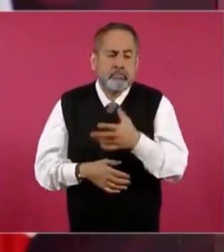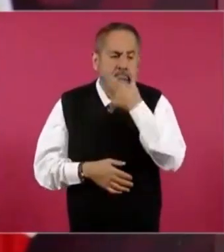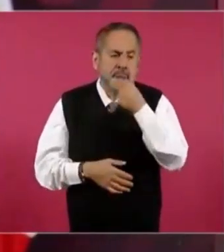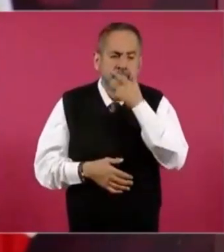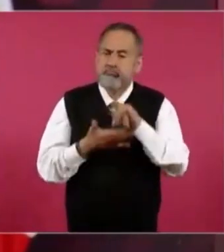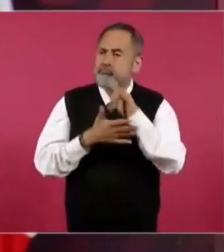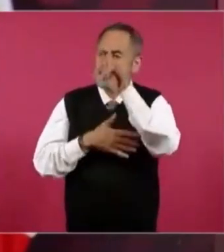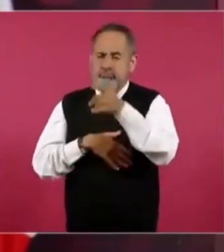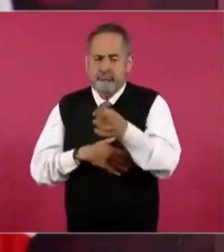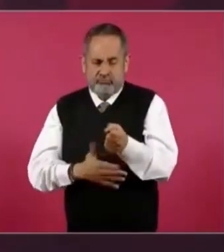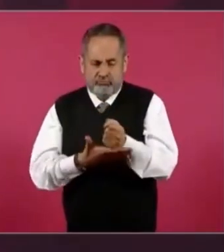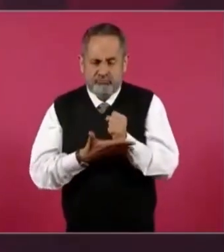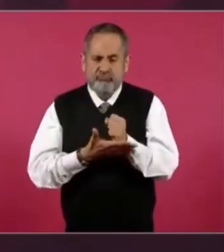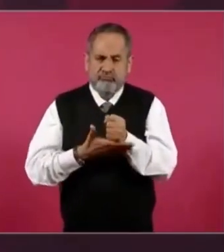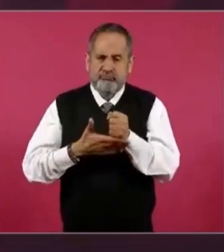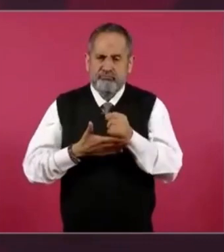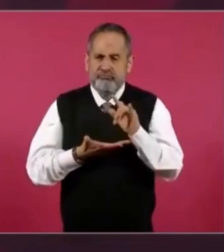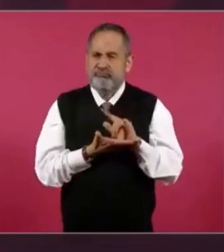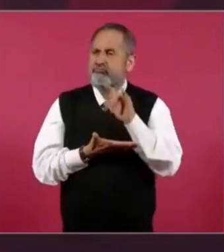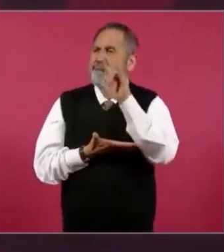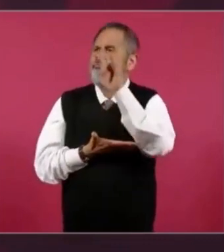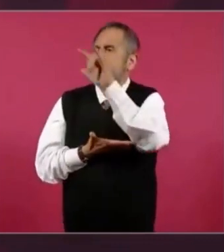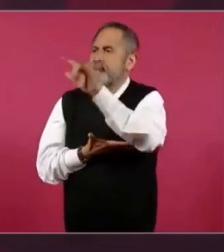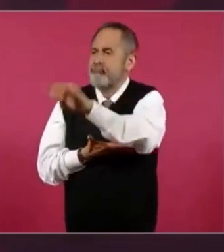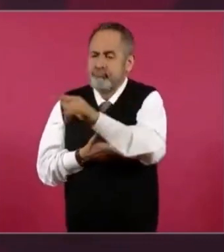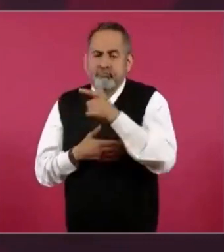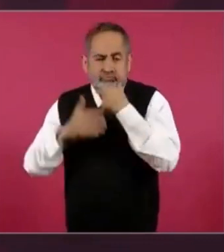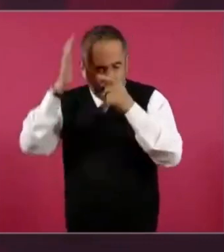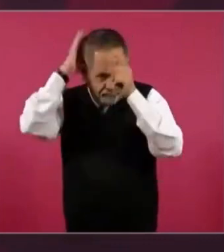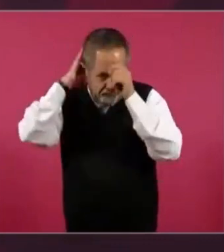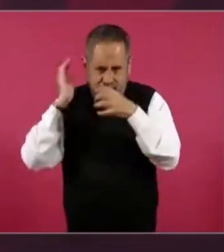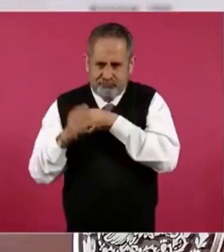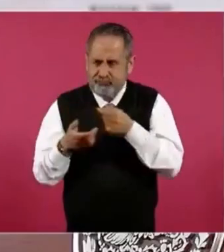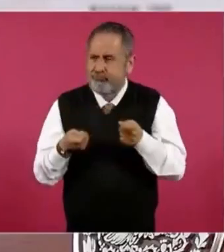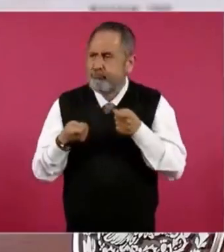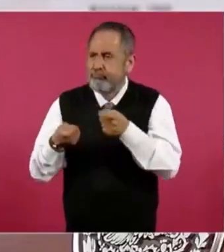quién era